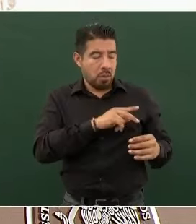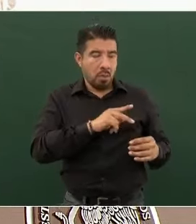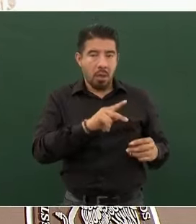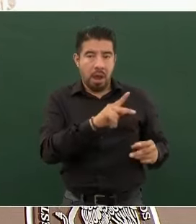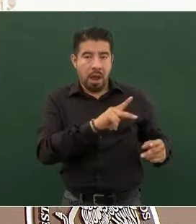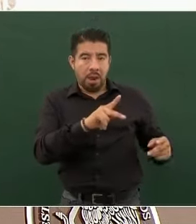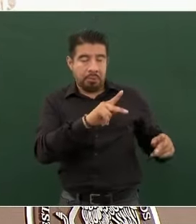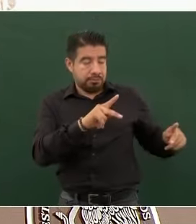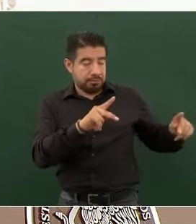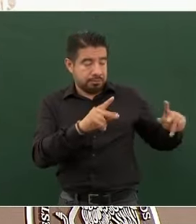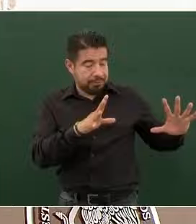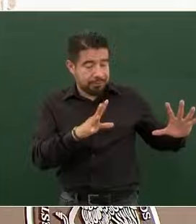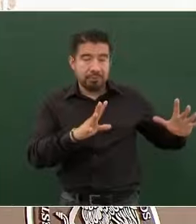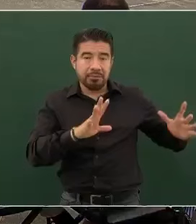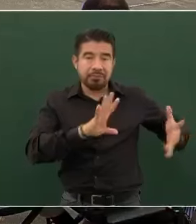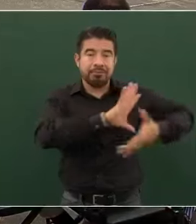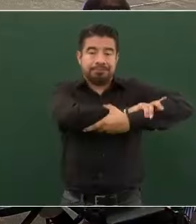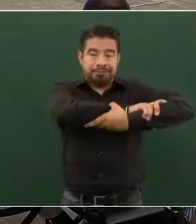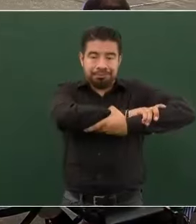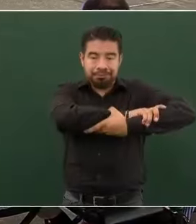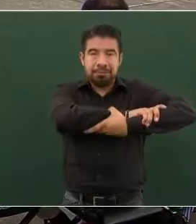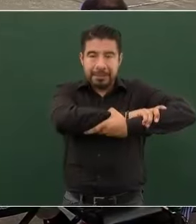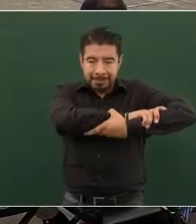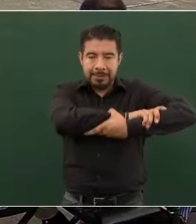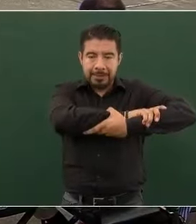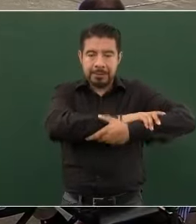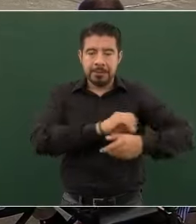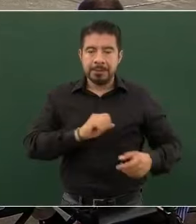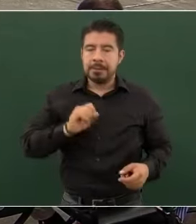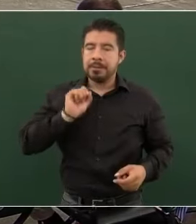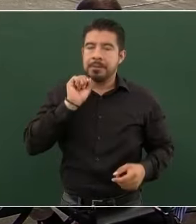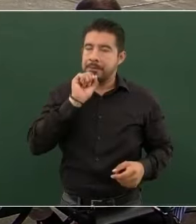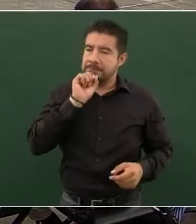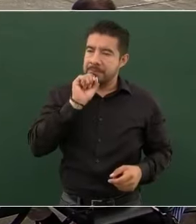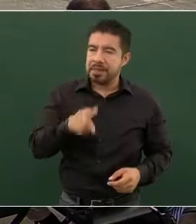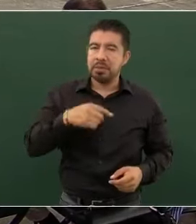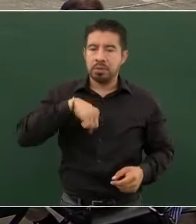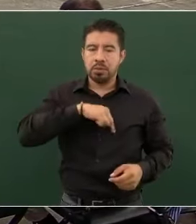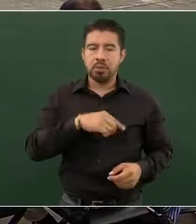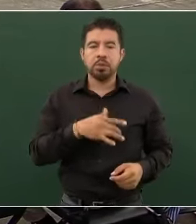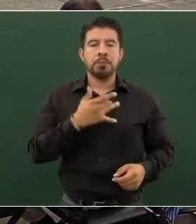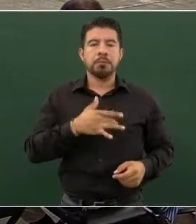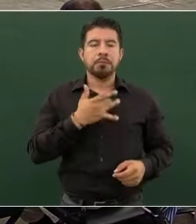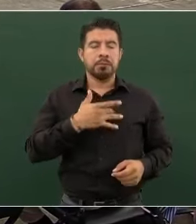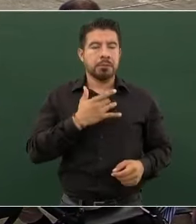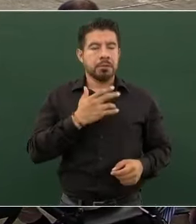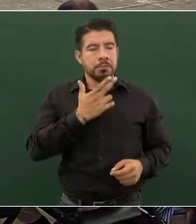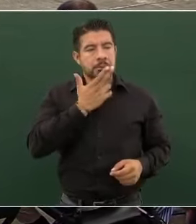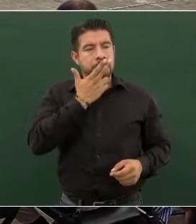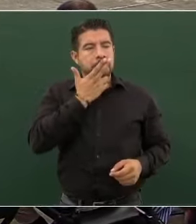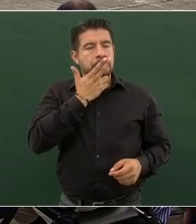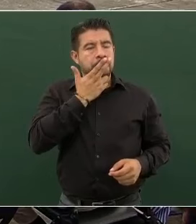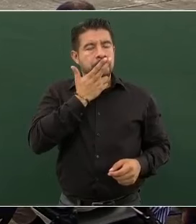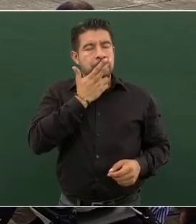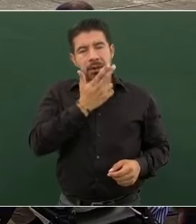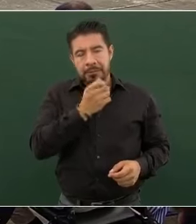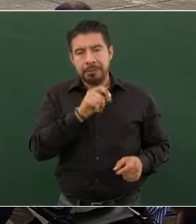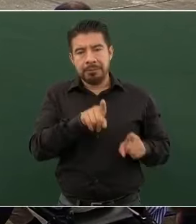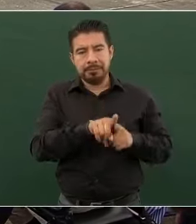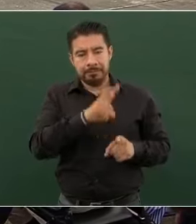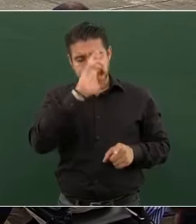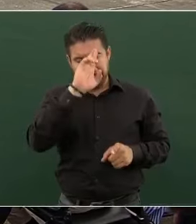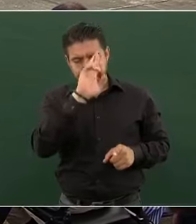le tenemos mucho afecto, mucho respeto al presidente de